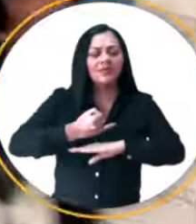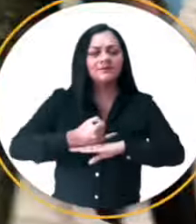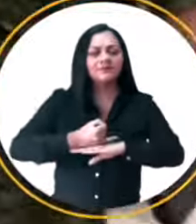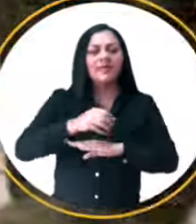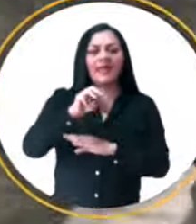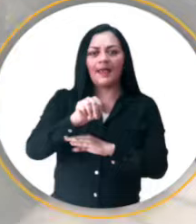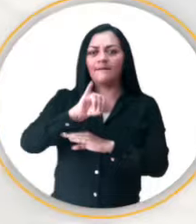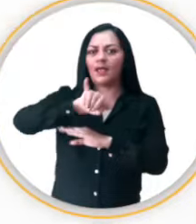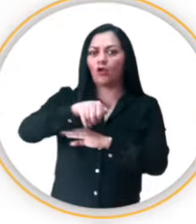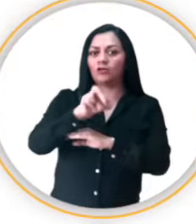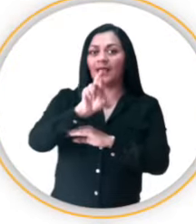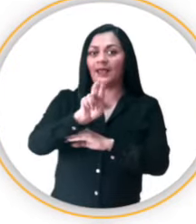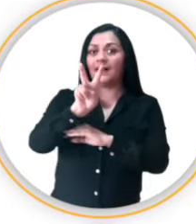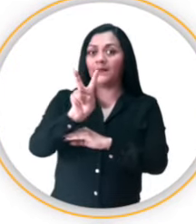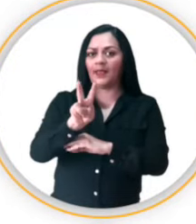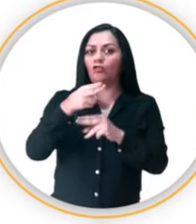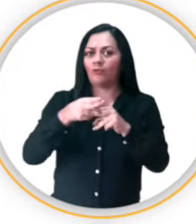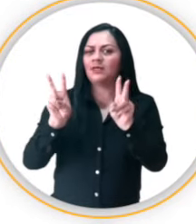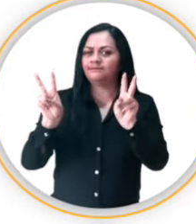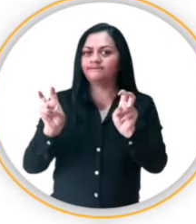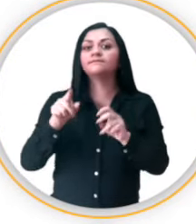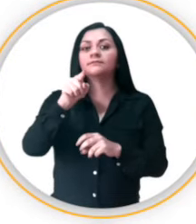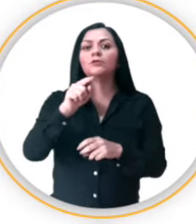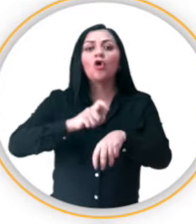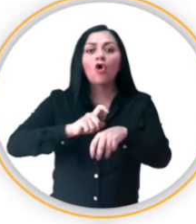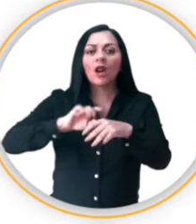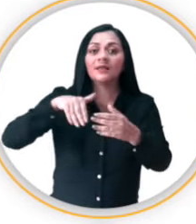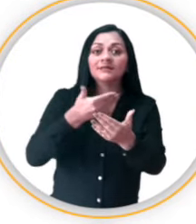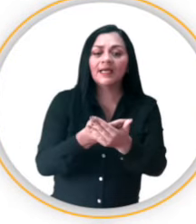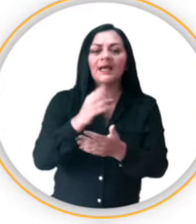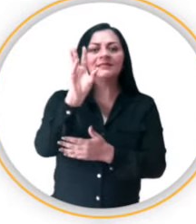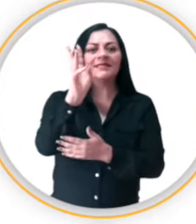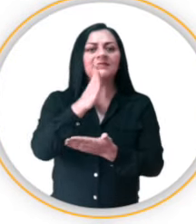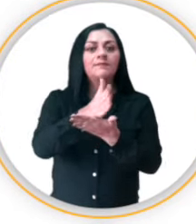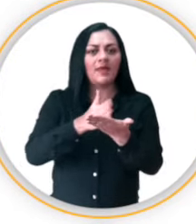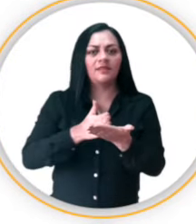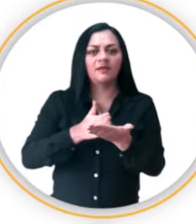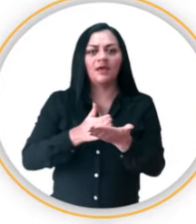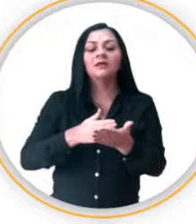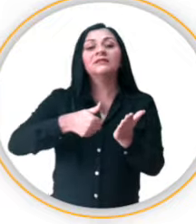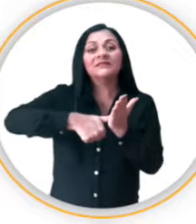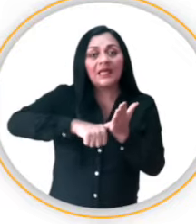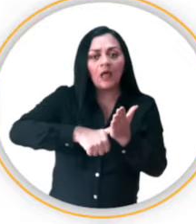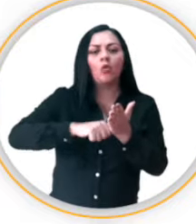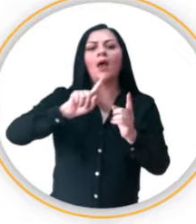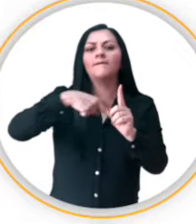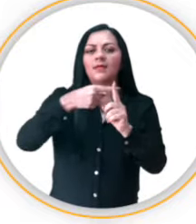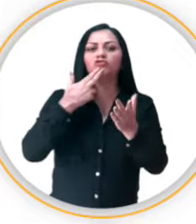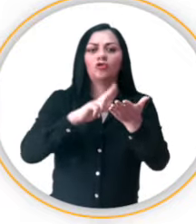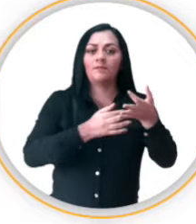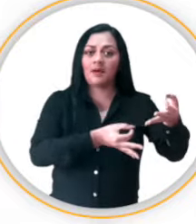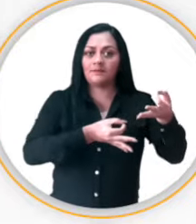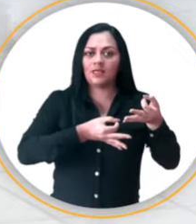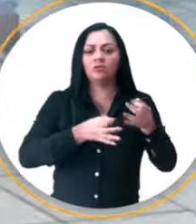Receptoras del Voto, MJRB, deben asistir al recinto electoral a las 6 horas 30, portando su nombramiento y cédula de identidad o